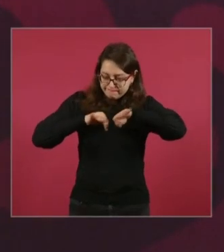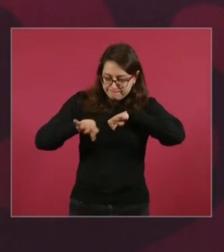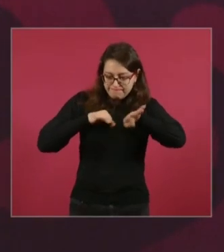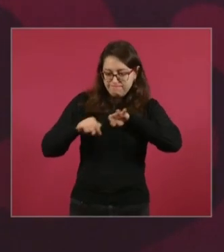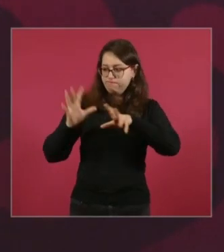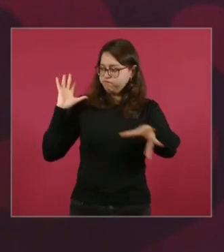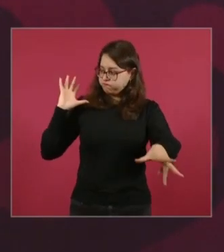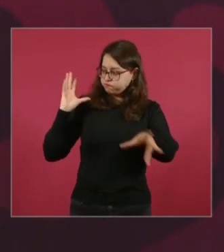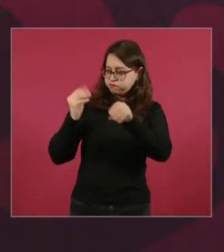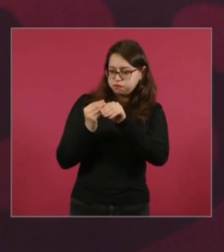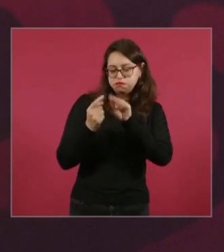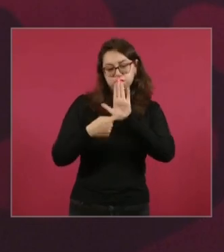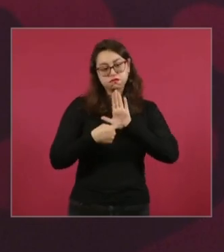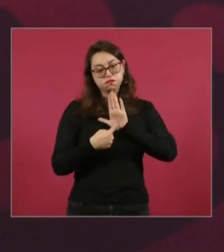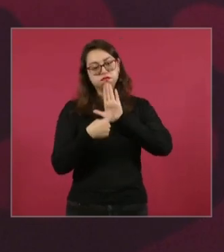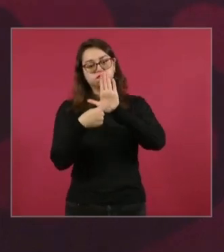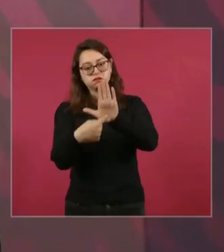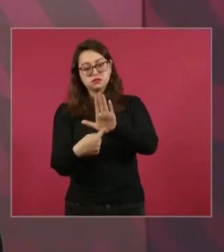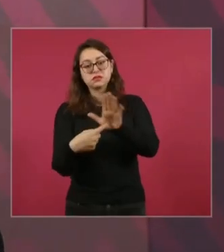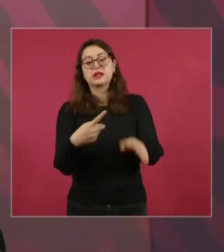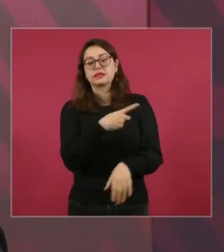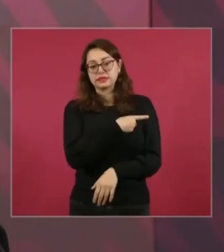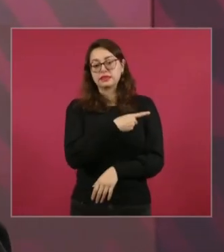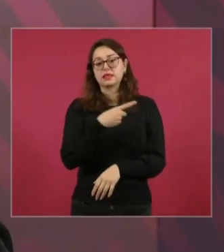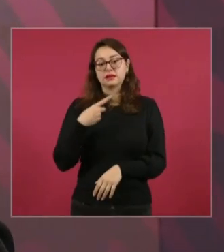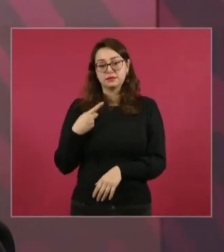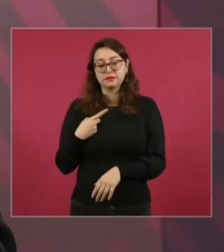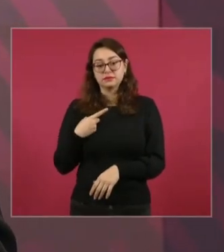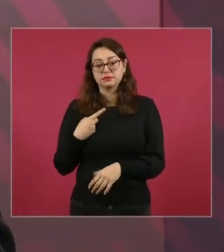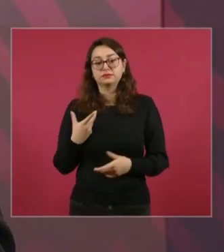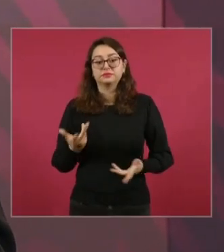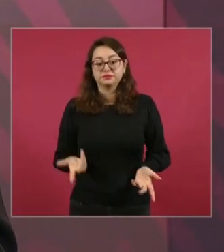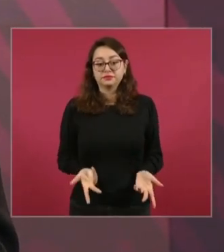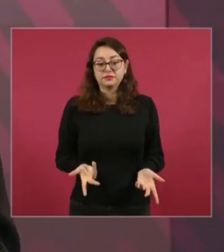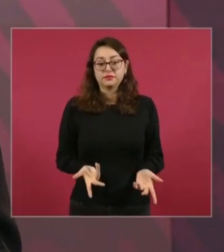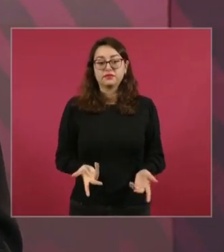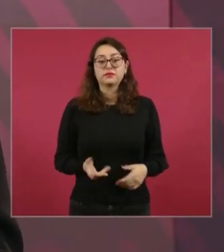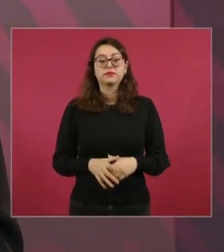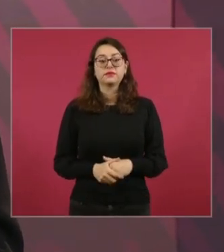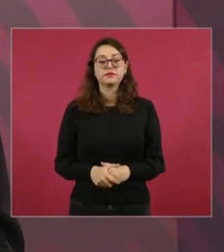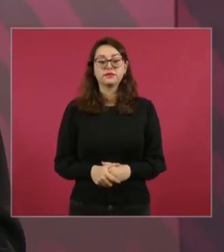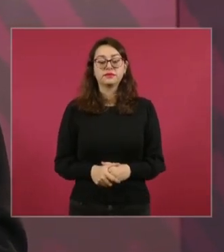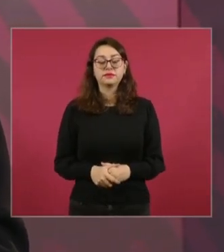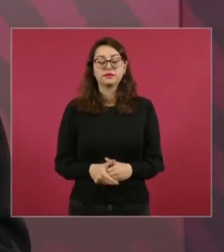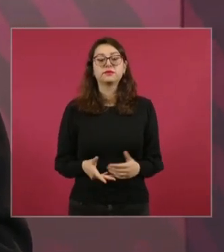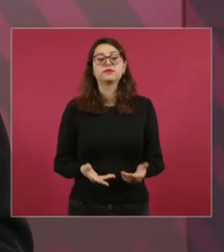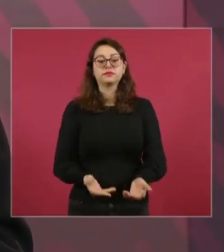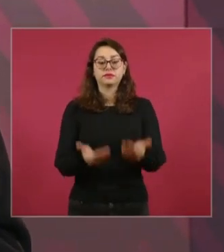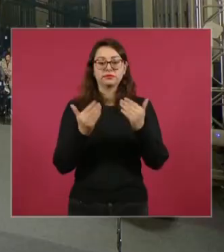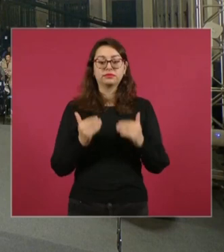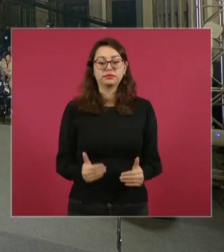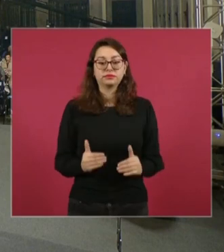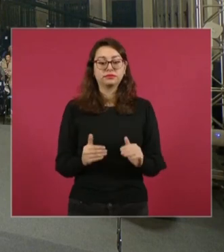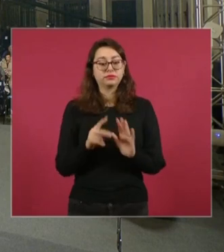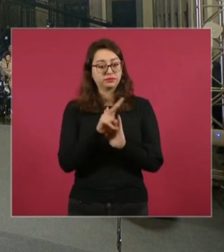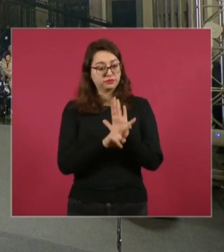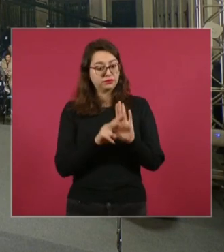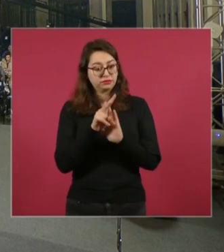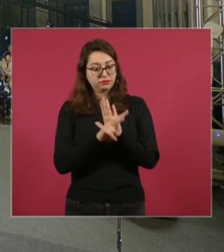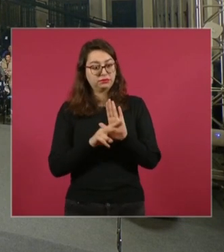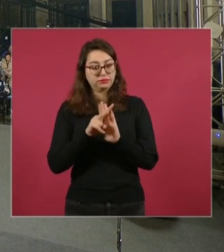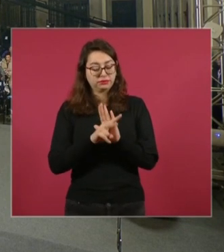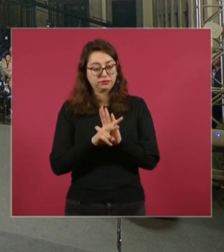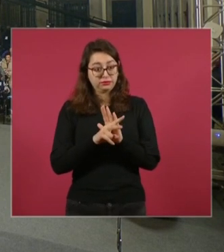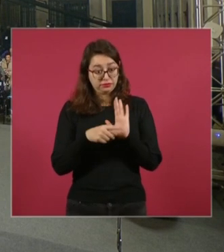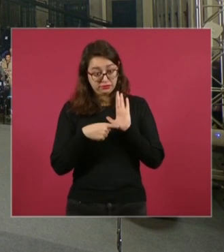hablar de que esta es una primera etapa. Pues vamos al video, no sé si usted quiera